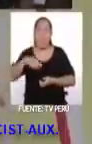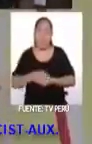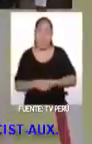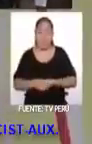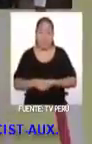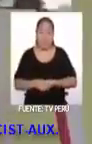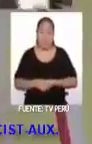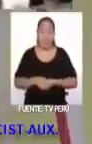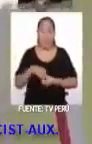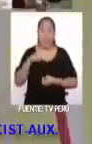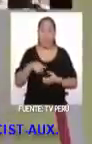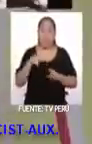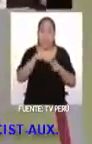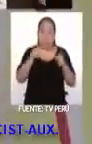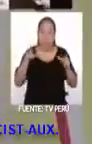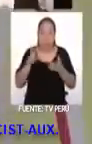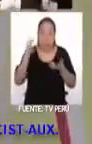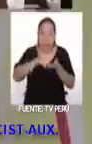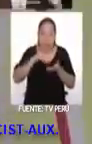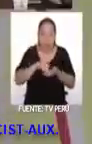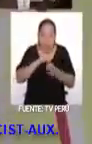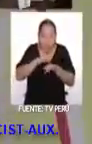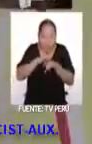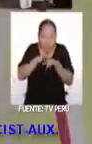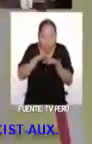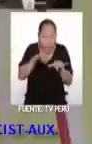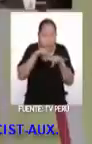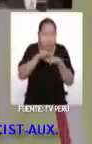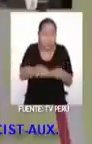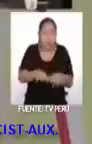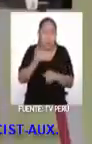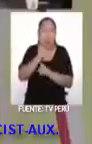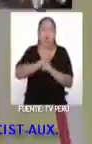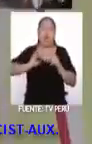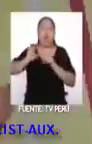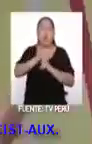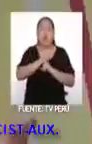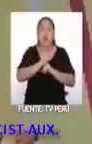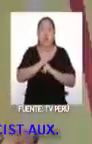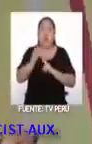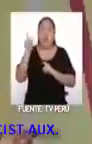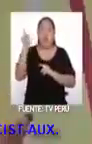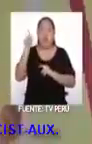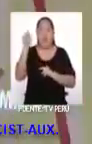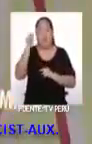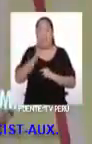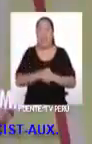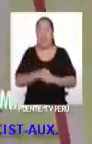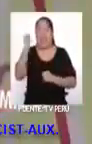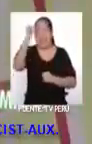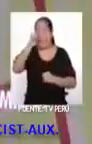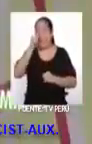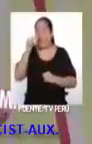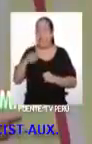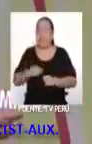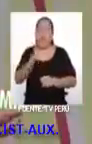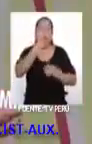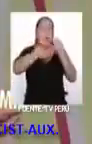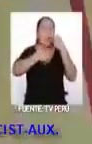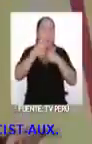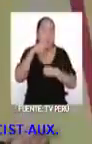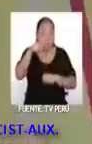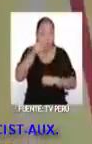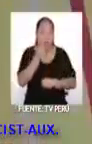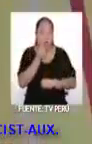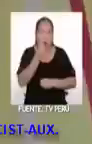el área donde más influenciaba la cultura asiática es en la comida, como el chifa. ¡Qué rico! ¿Qué peruano no lo ha